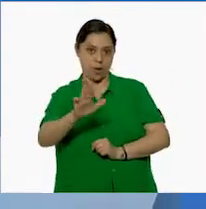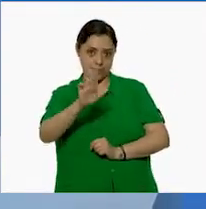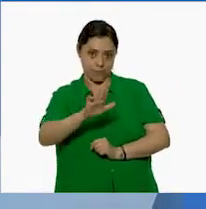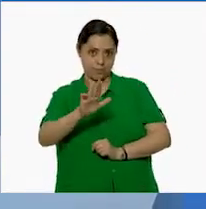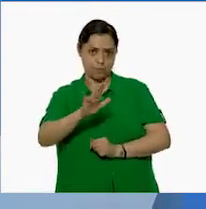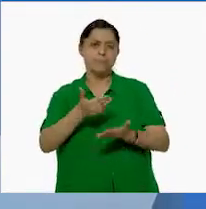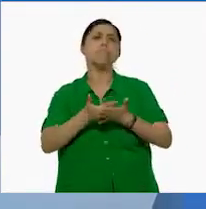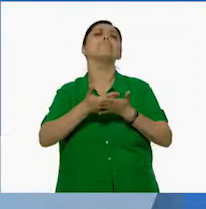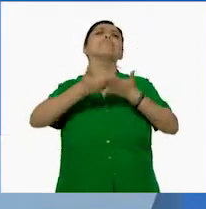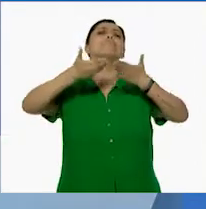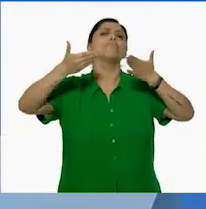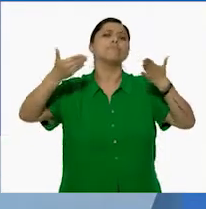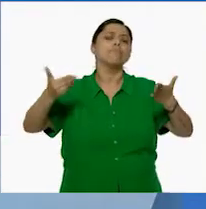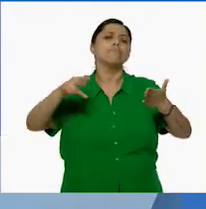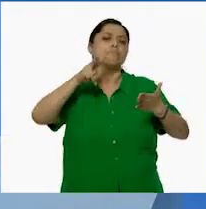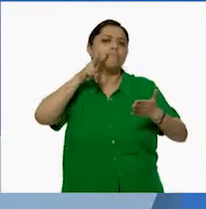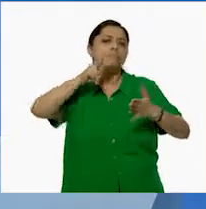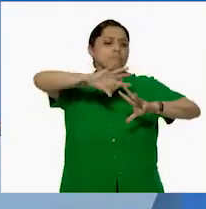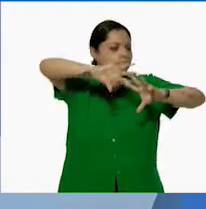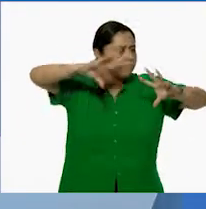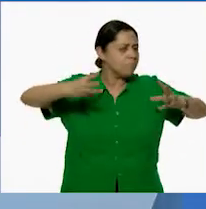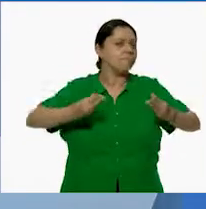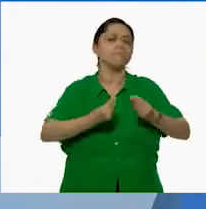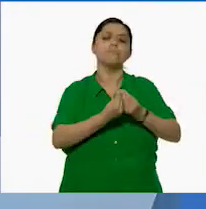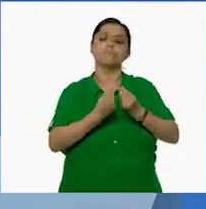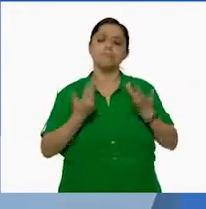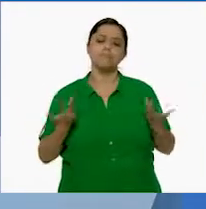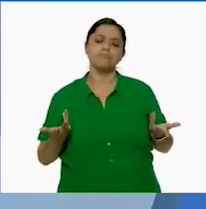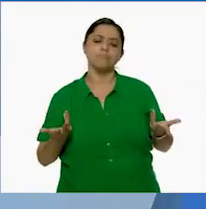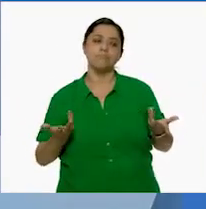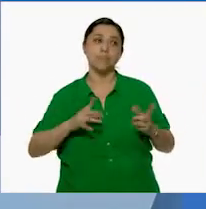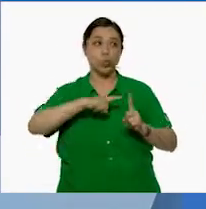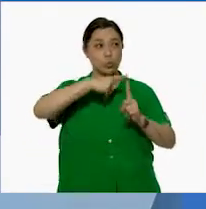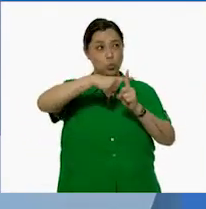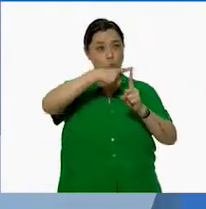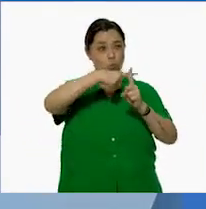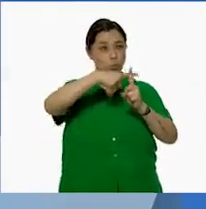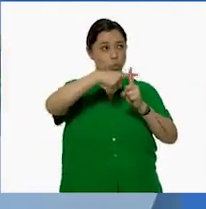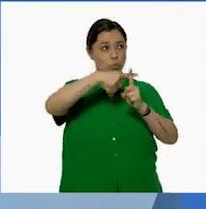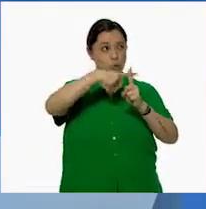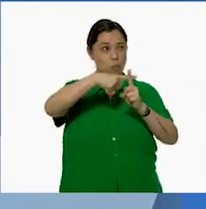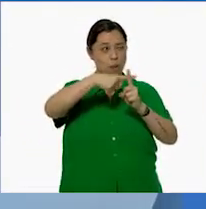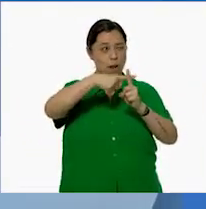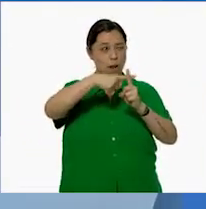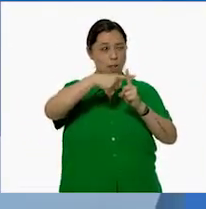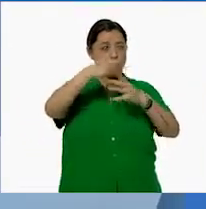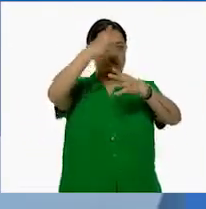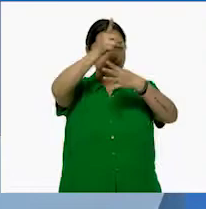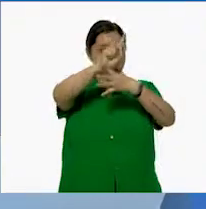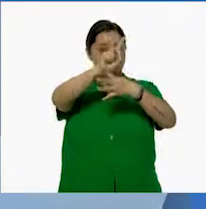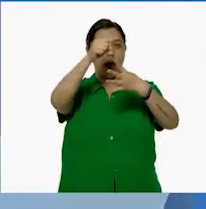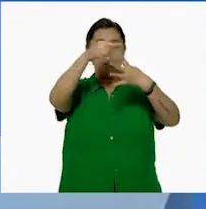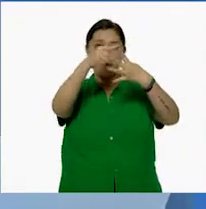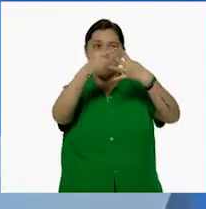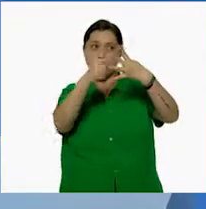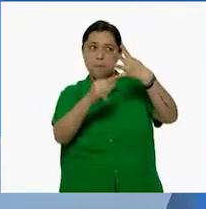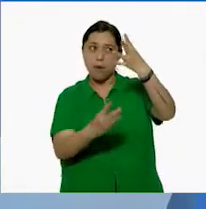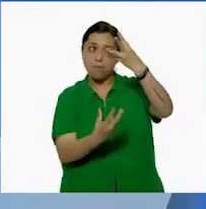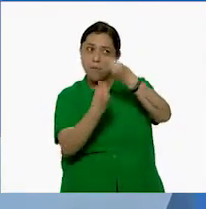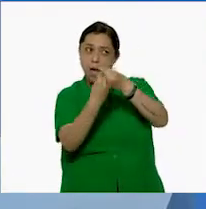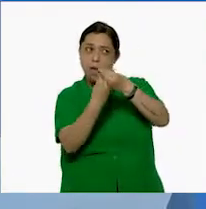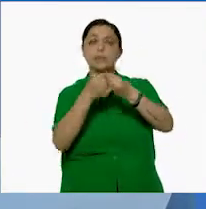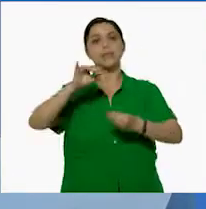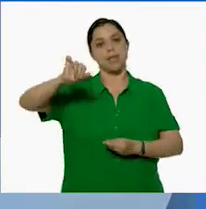hacer ahora para ver el total? ¿Sumar los 4 días? Sí, vamos a sumar.